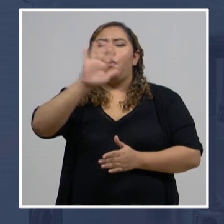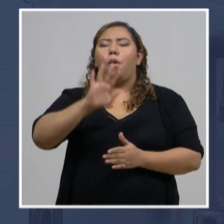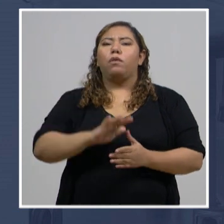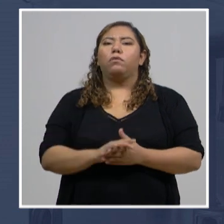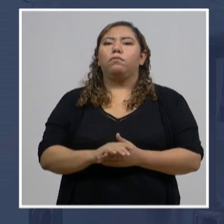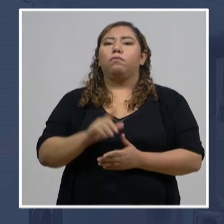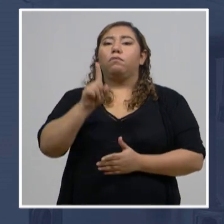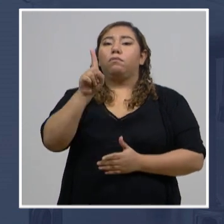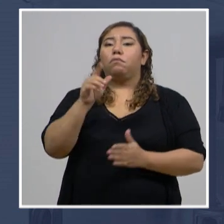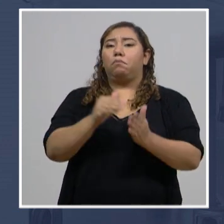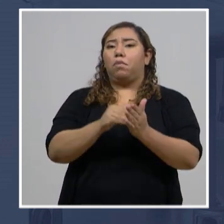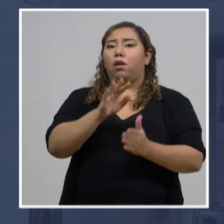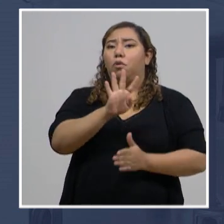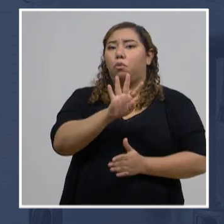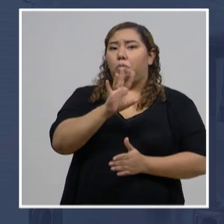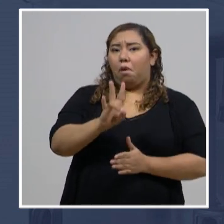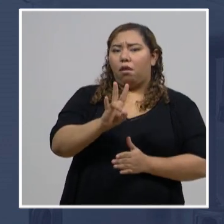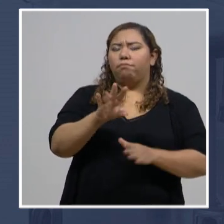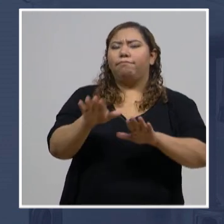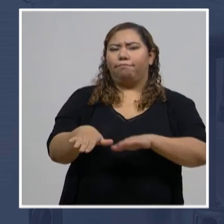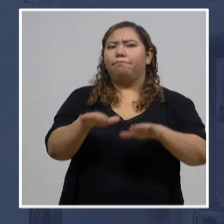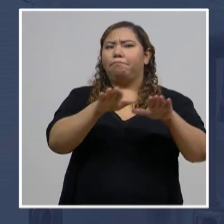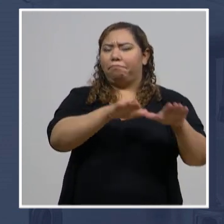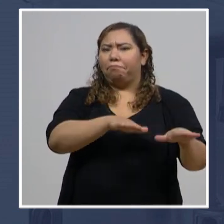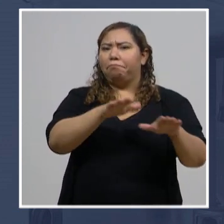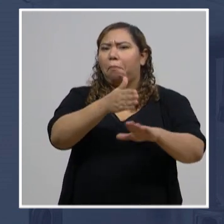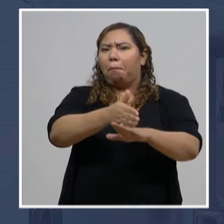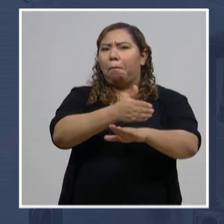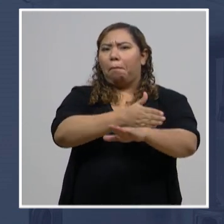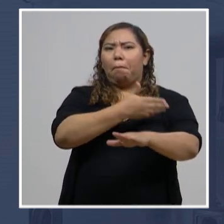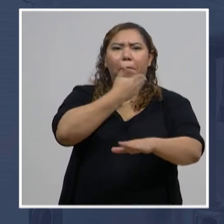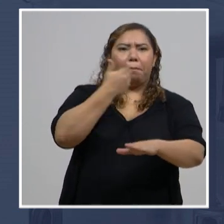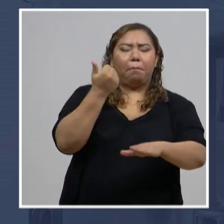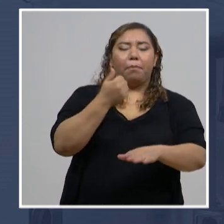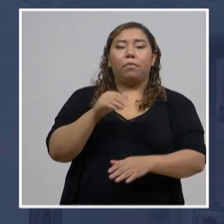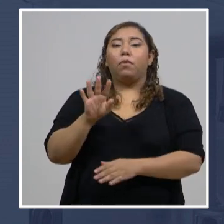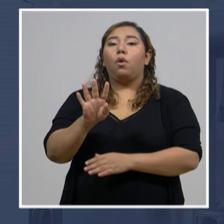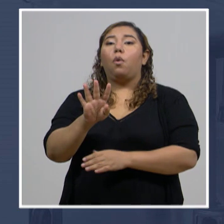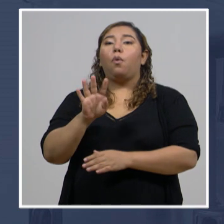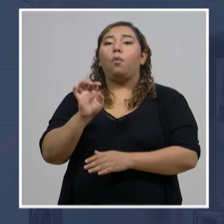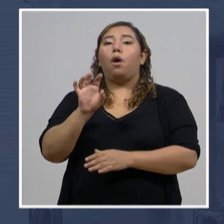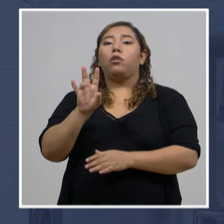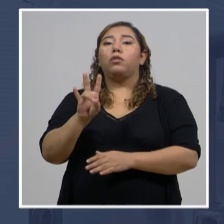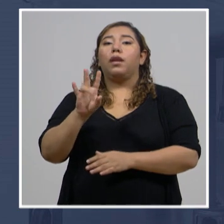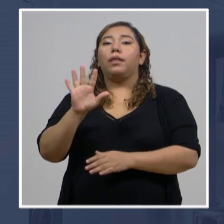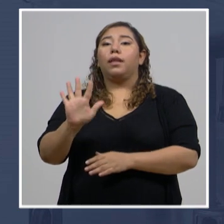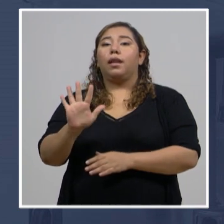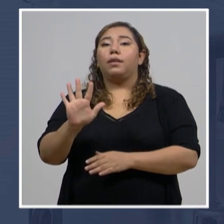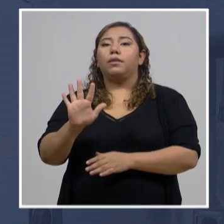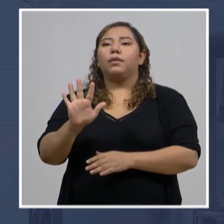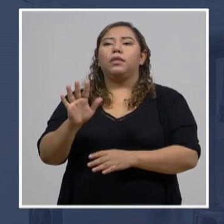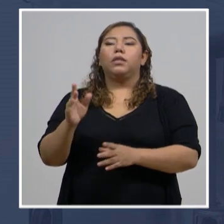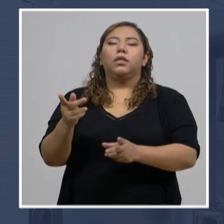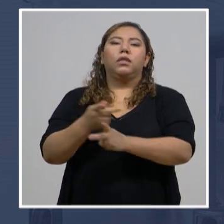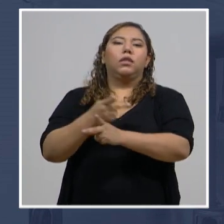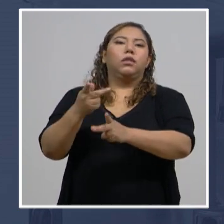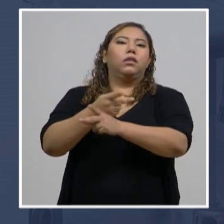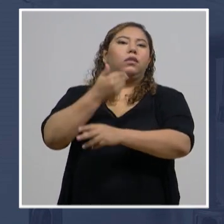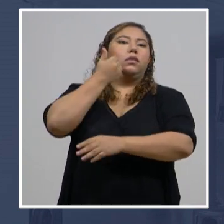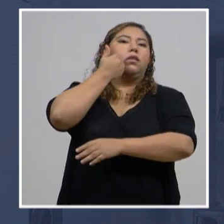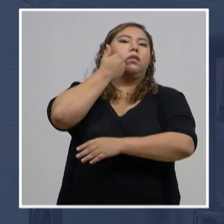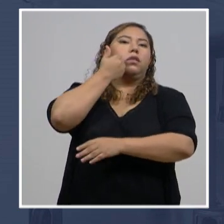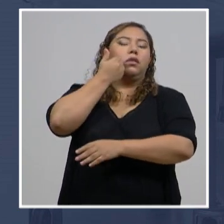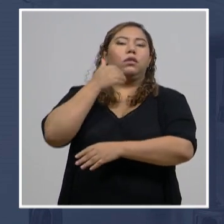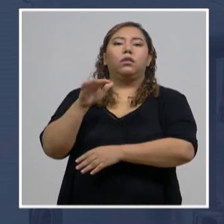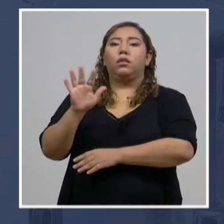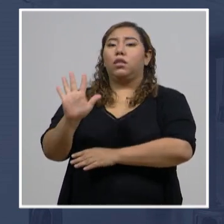1,047 se encuentran estables de salud, pero 475 en estado grave de salud y